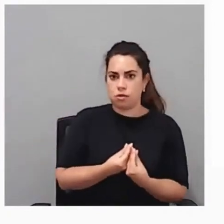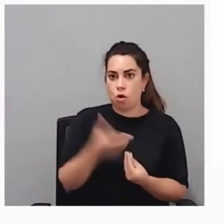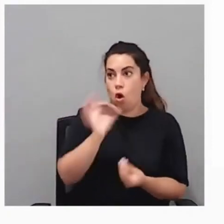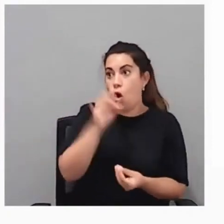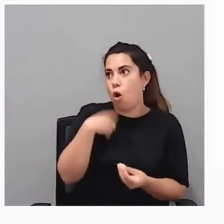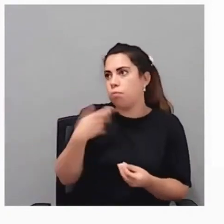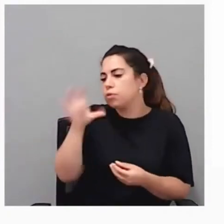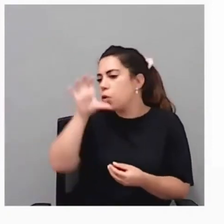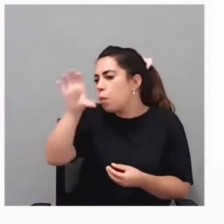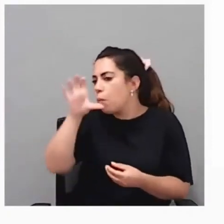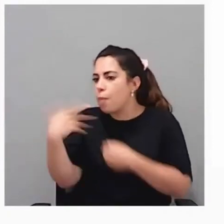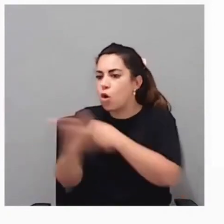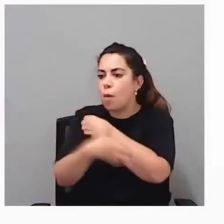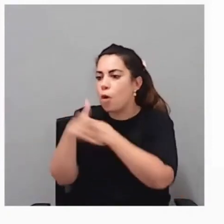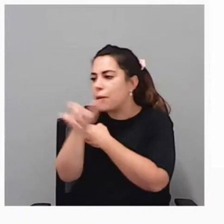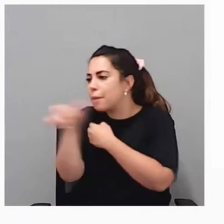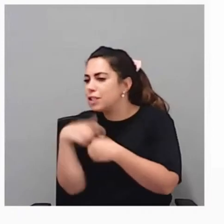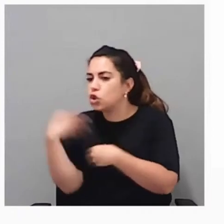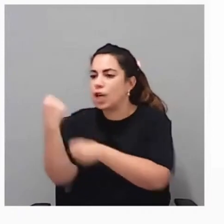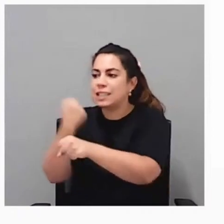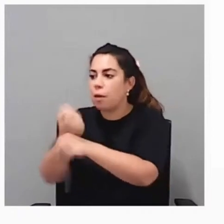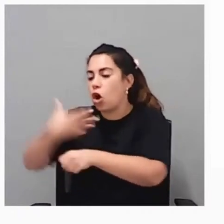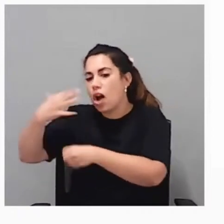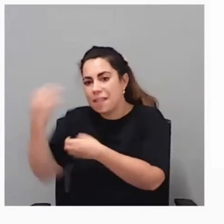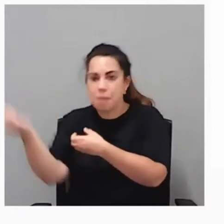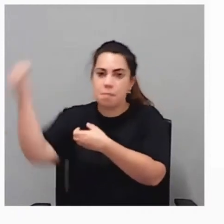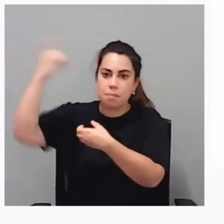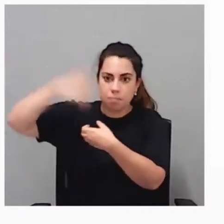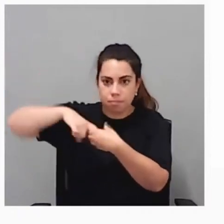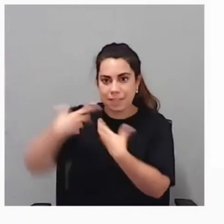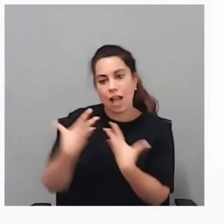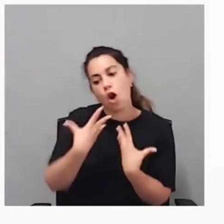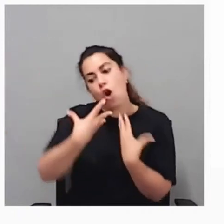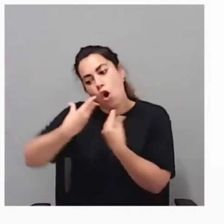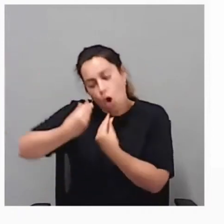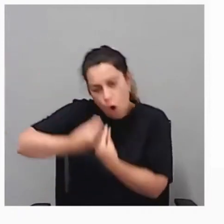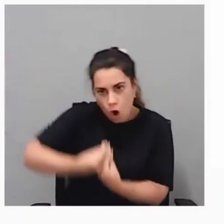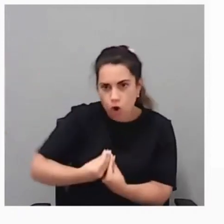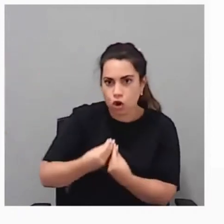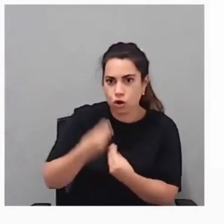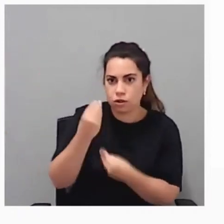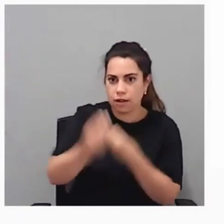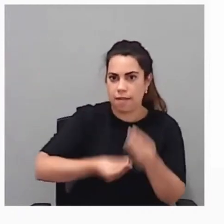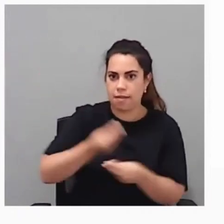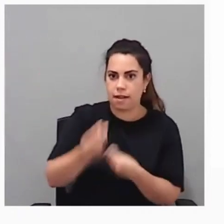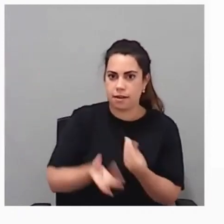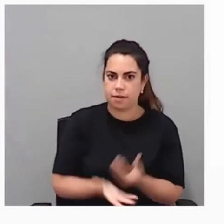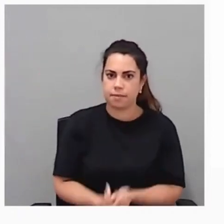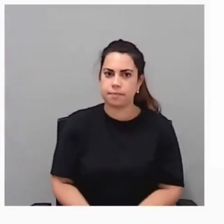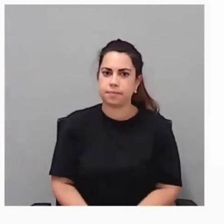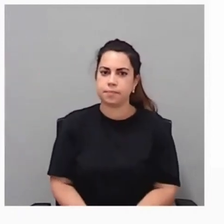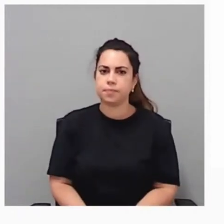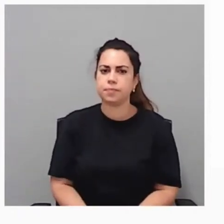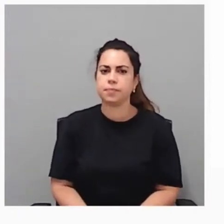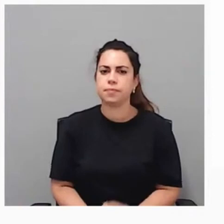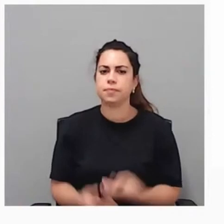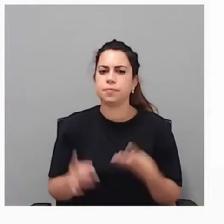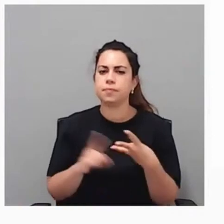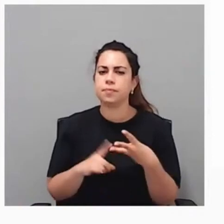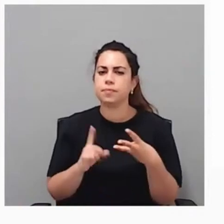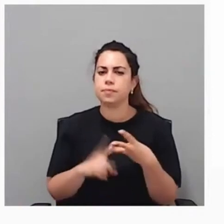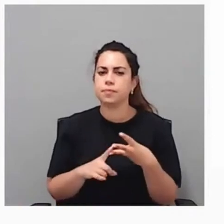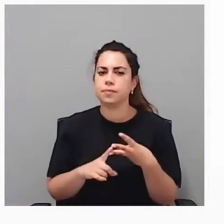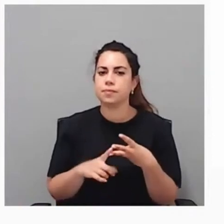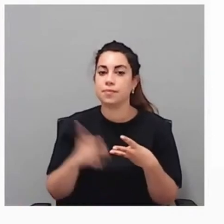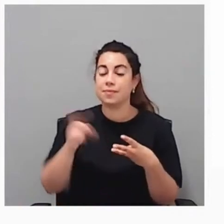o en el Níger, que es el más pobre del mundo. Es hacer cosas con el beneficiario. Se habla tanto de